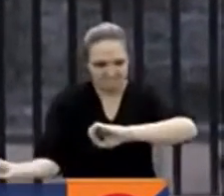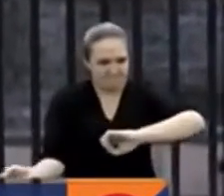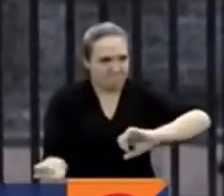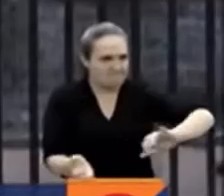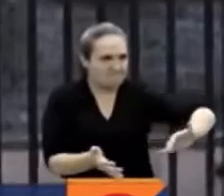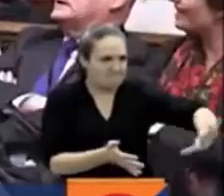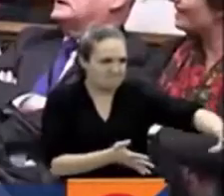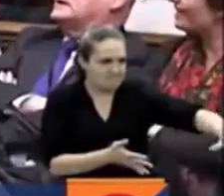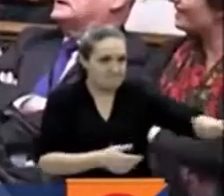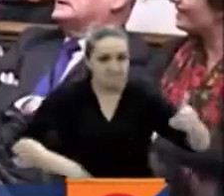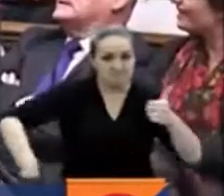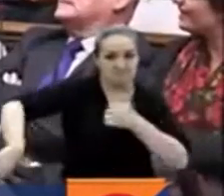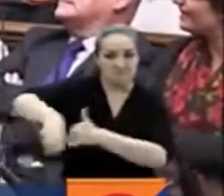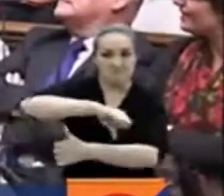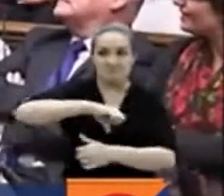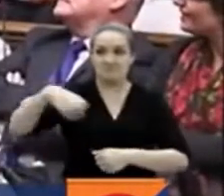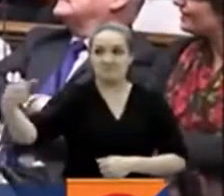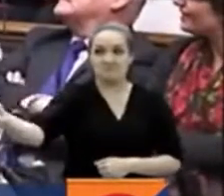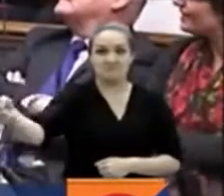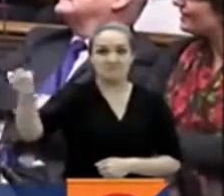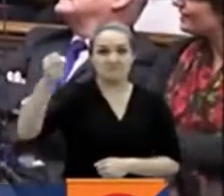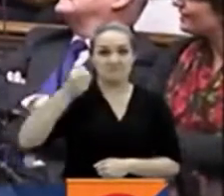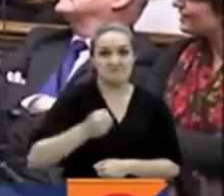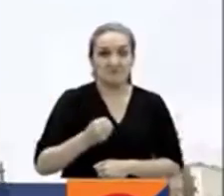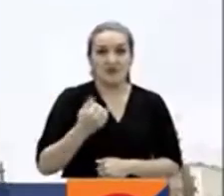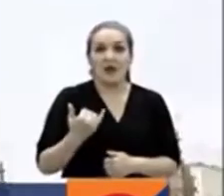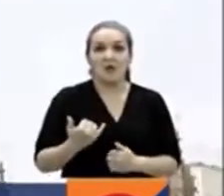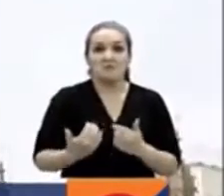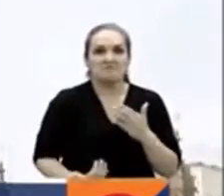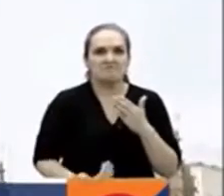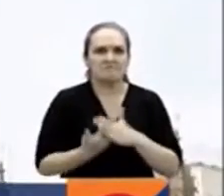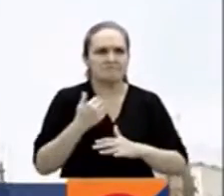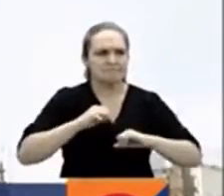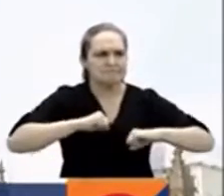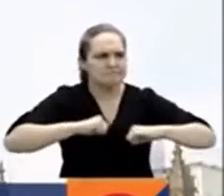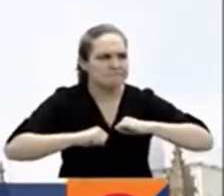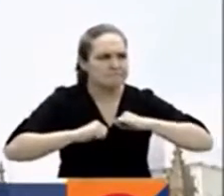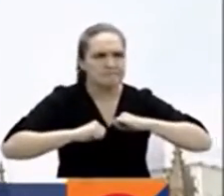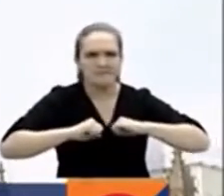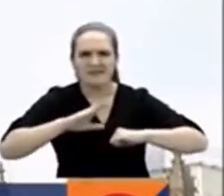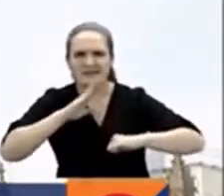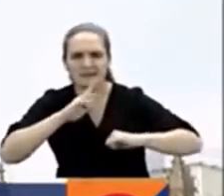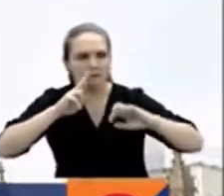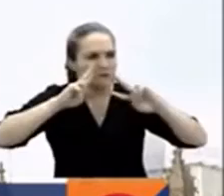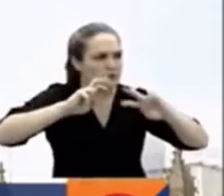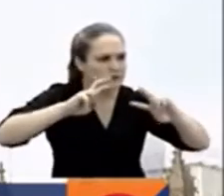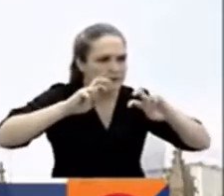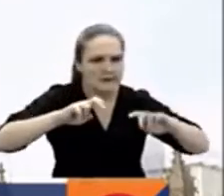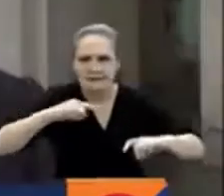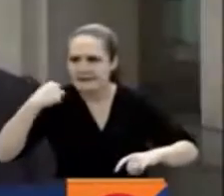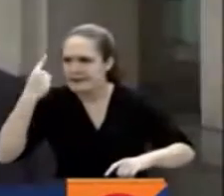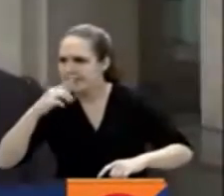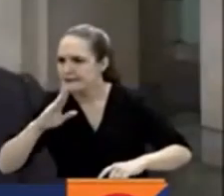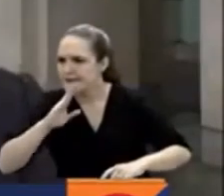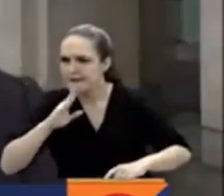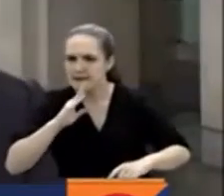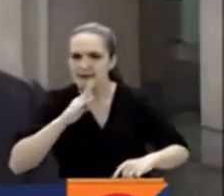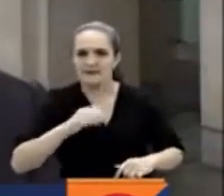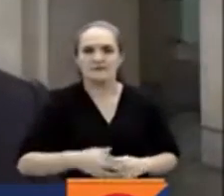mucho en ser ocupado, es el pistolazo de inicio de la carrera contra el tiempo del Reino Unido para darle rostro a su gobierno.